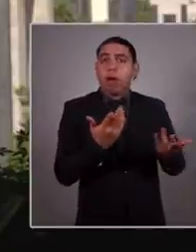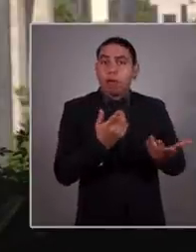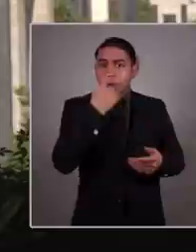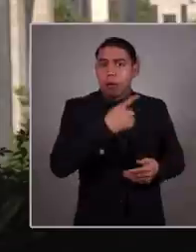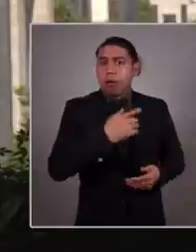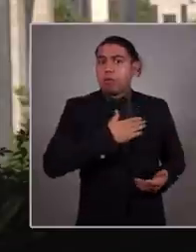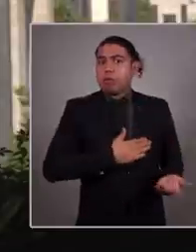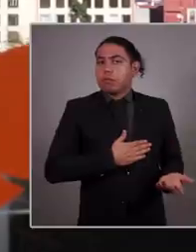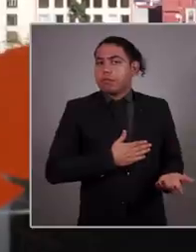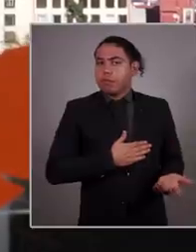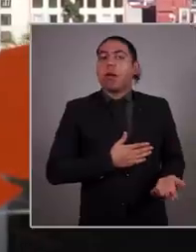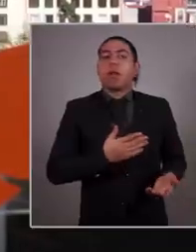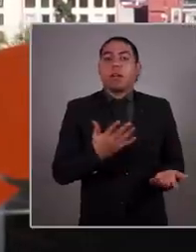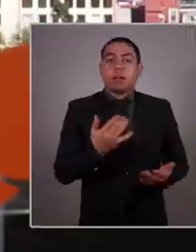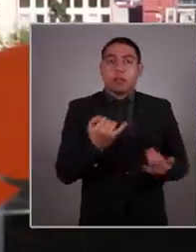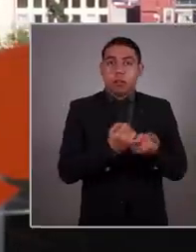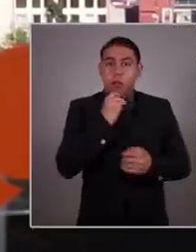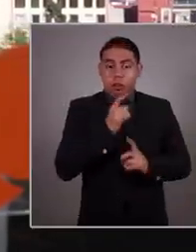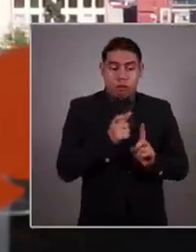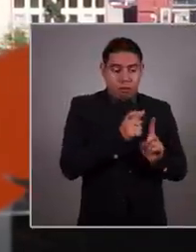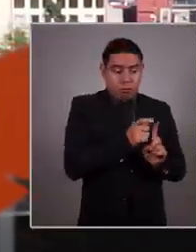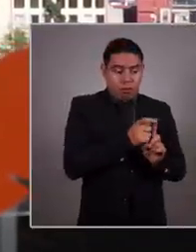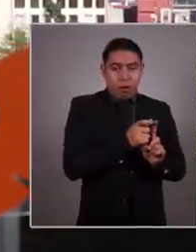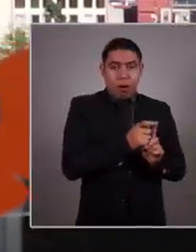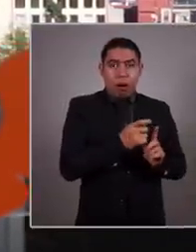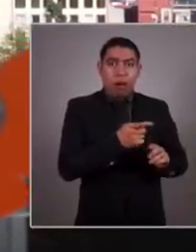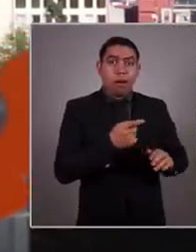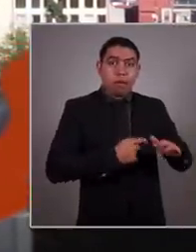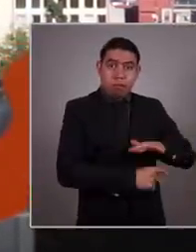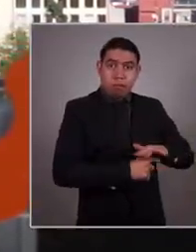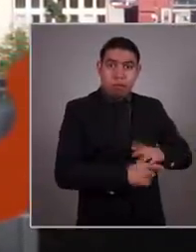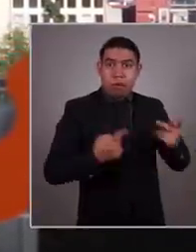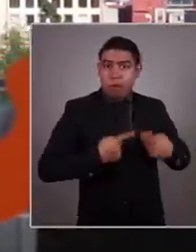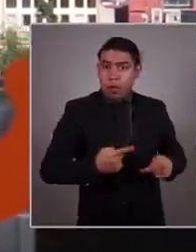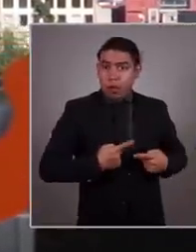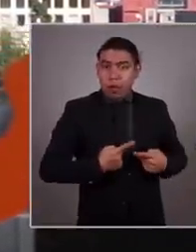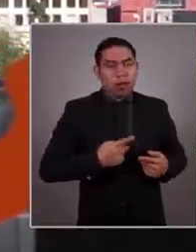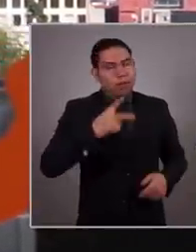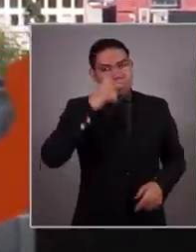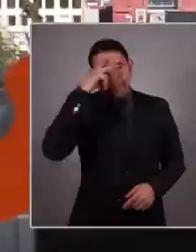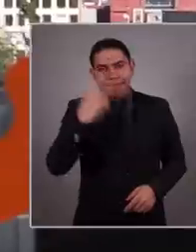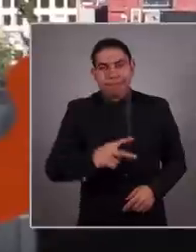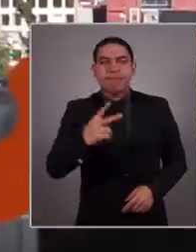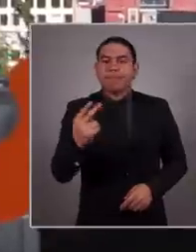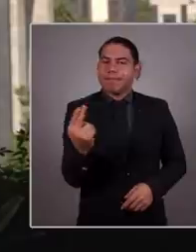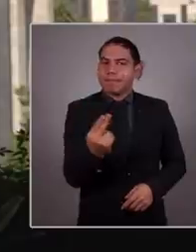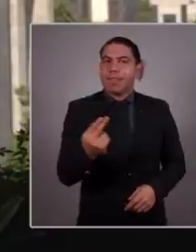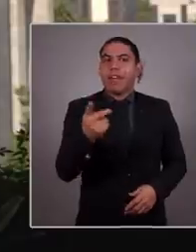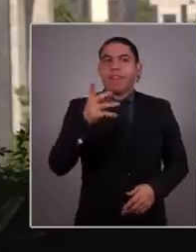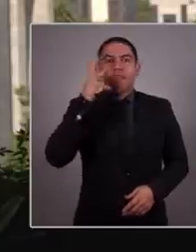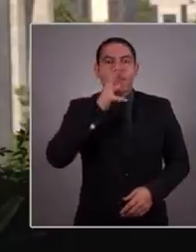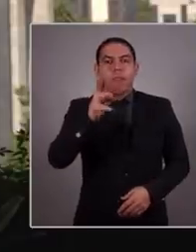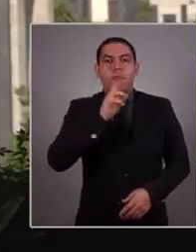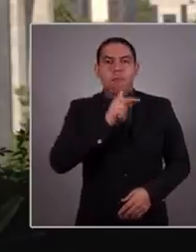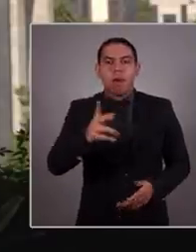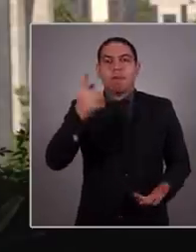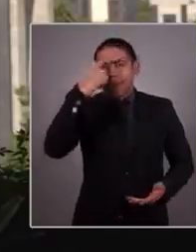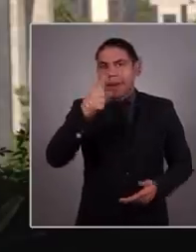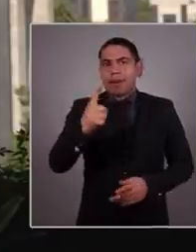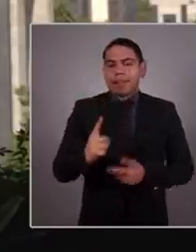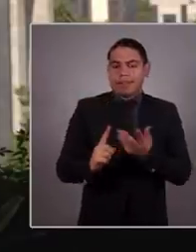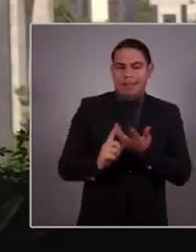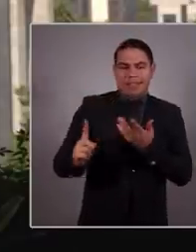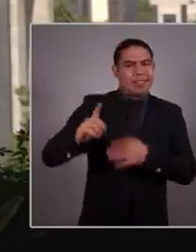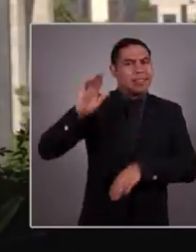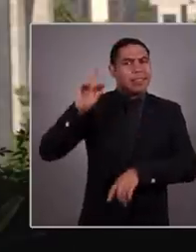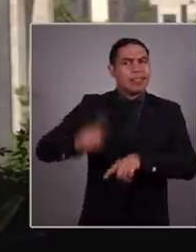selectivo de la justicia. Proteger a corruptos dentro del gobierno es pasado. México merece futuro. Un nuevo trato para desterrar la